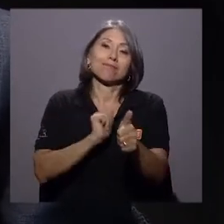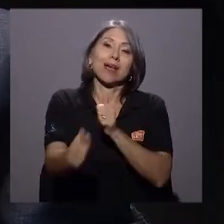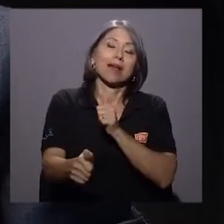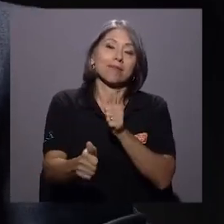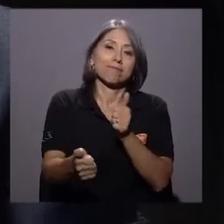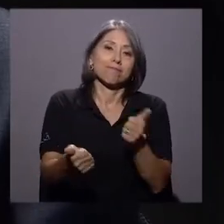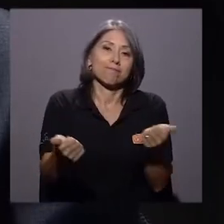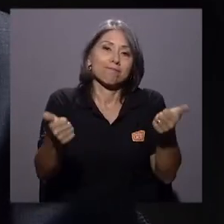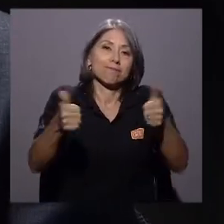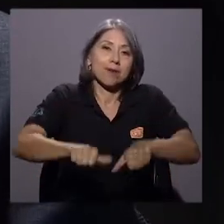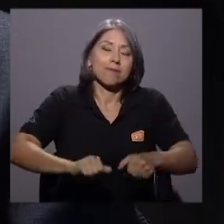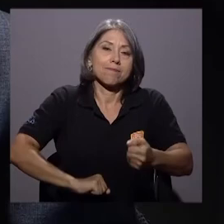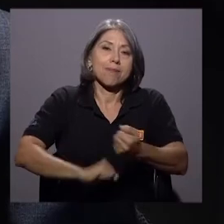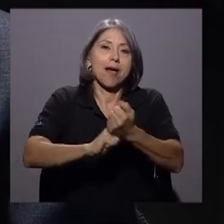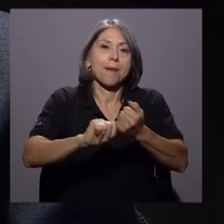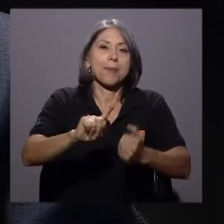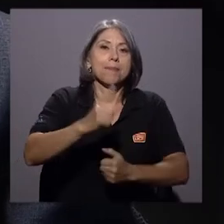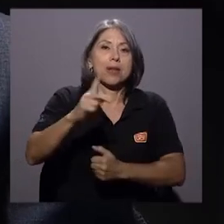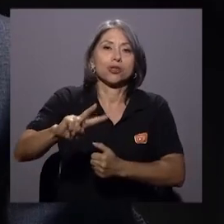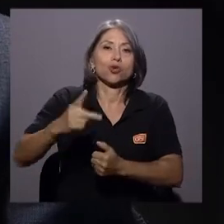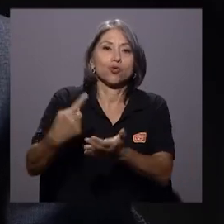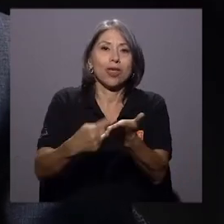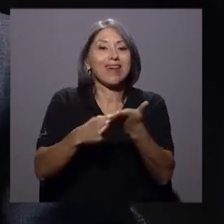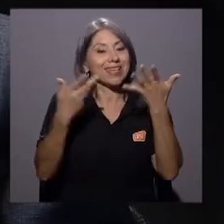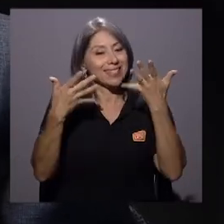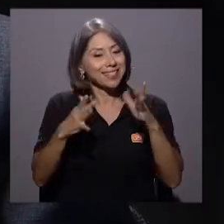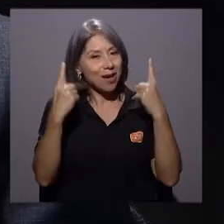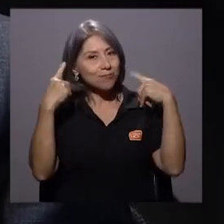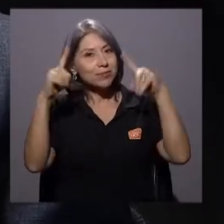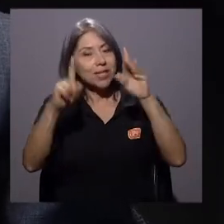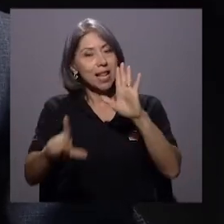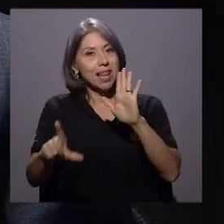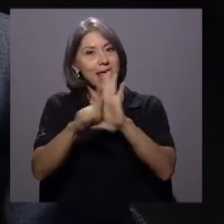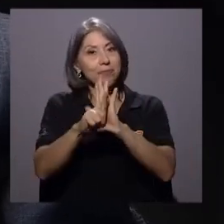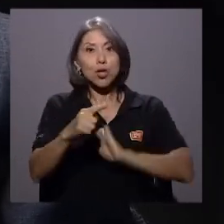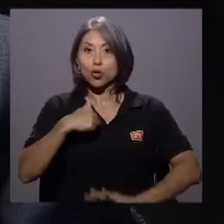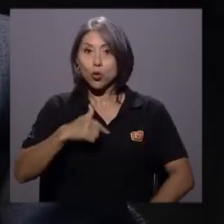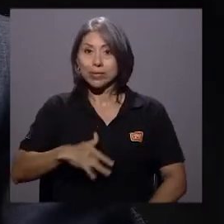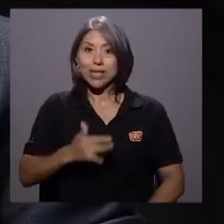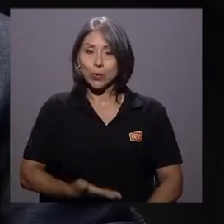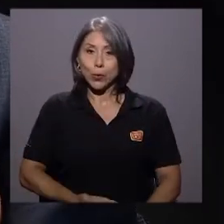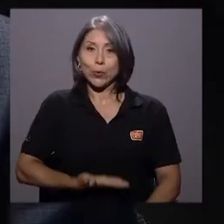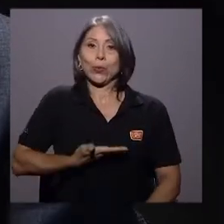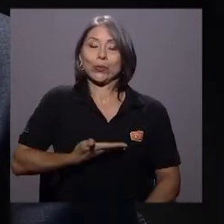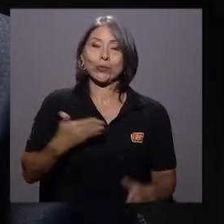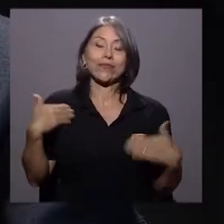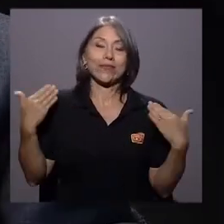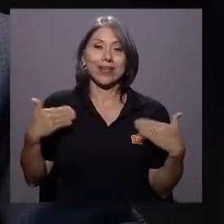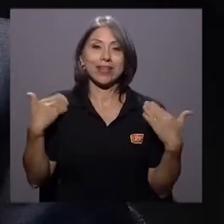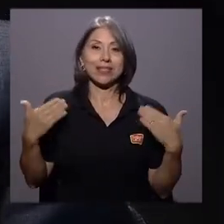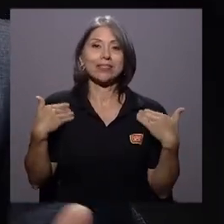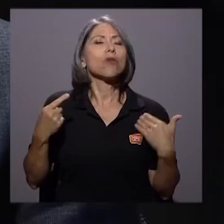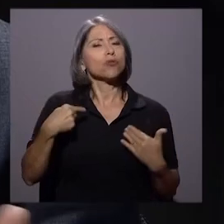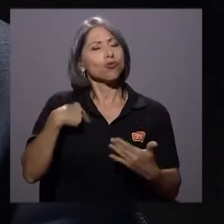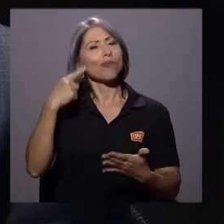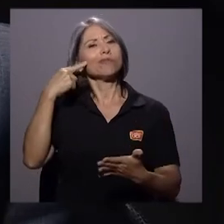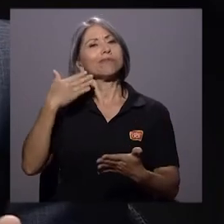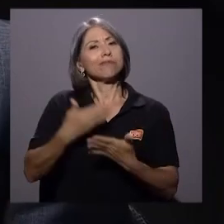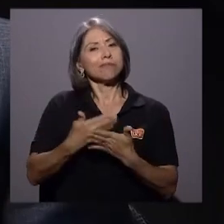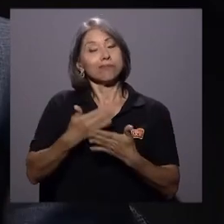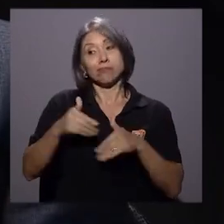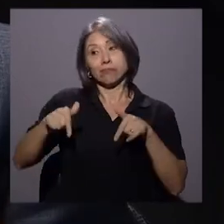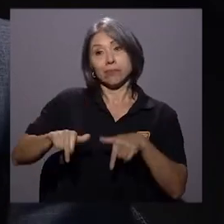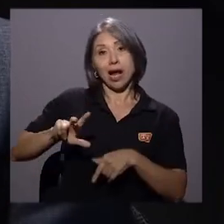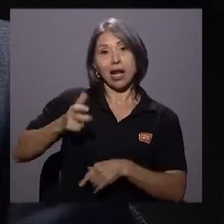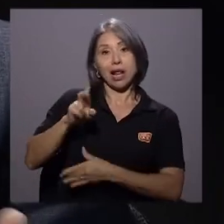república. Y yo me siento muy orgulloso y muy feliz porque también he podido comprobar cómo el canal de la Universidad de